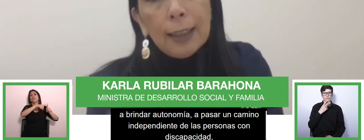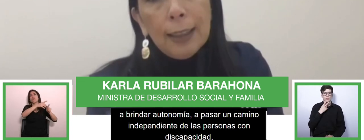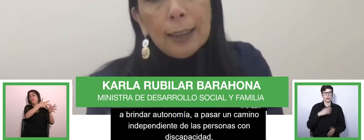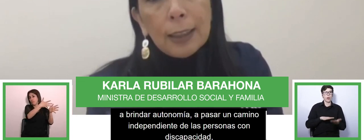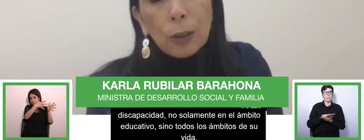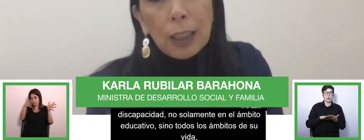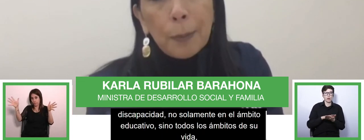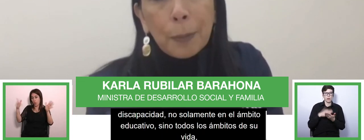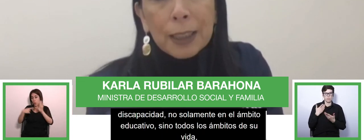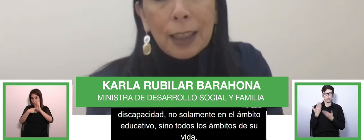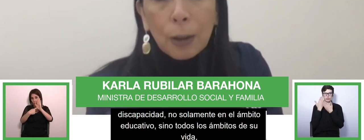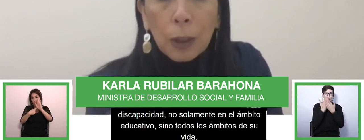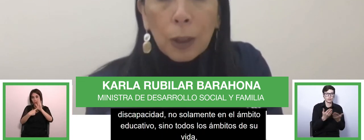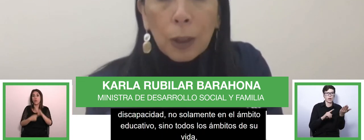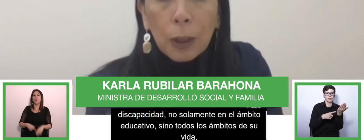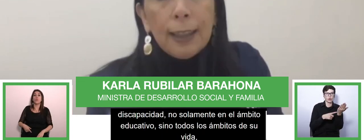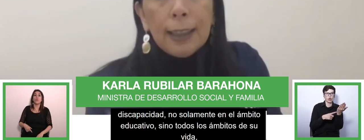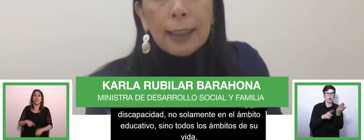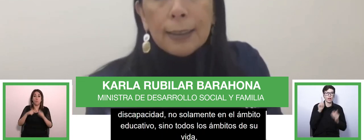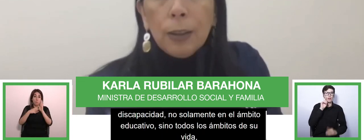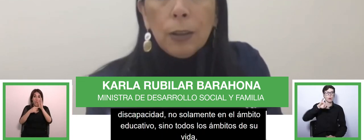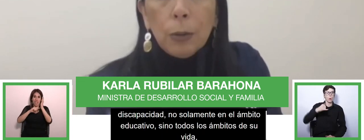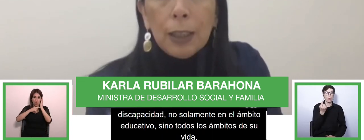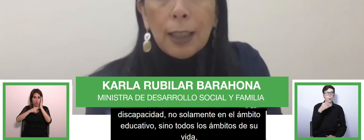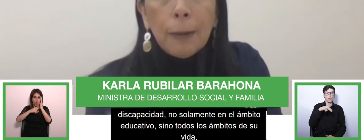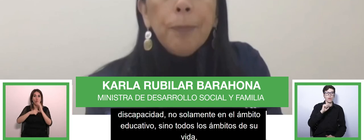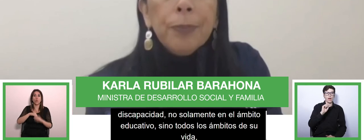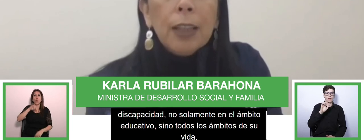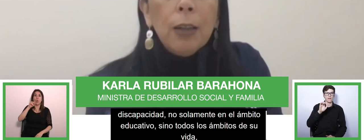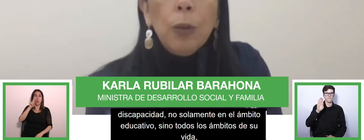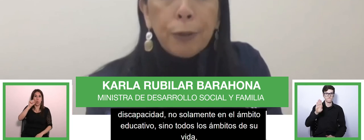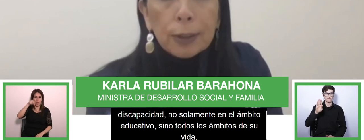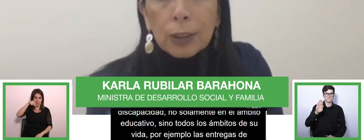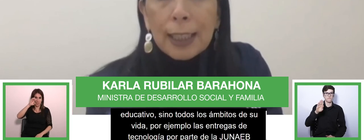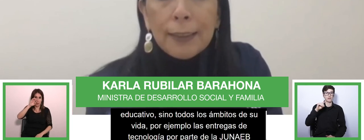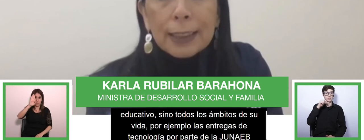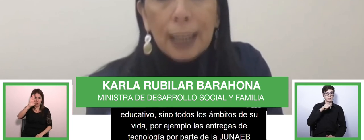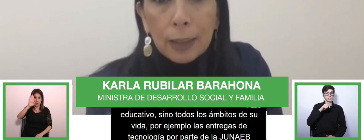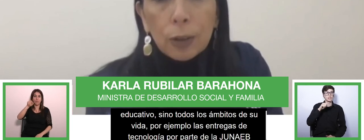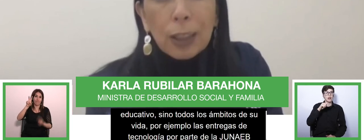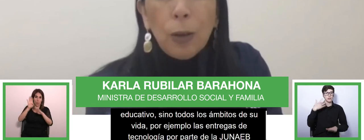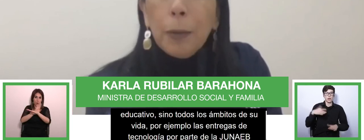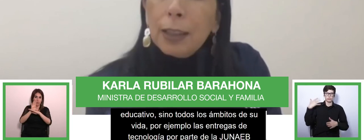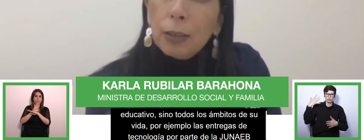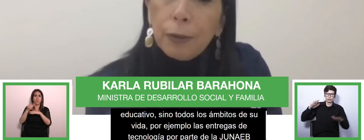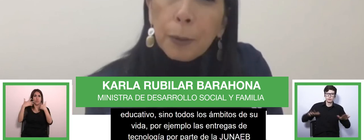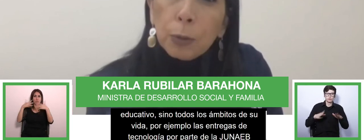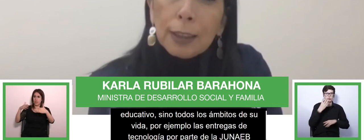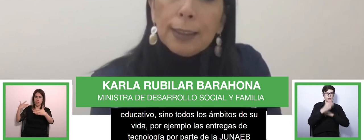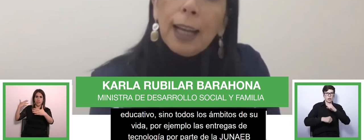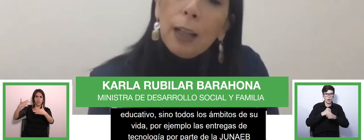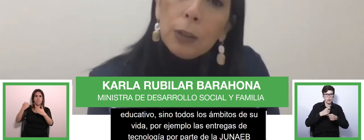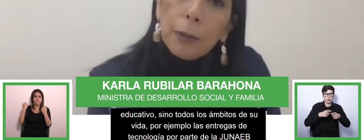entregas de tecnología por parte de la Junaeb que ha sido un esfuerzo que ya lleva tres años que ha ido aumentando de